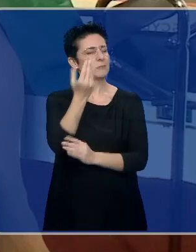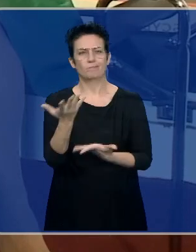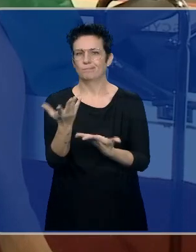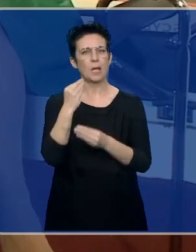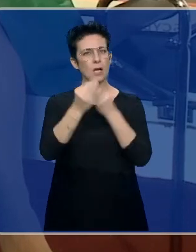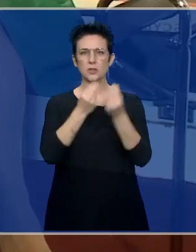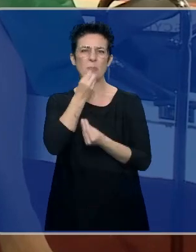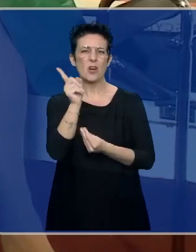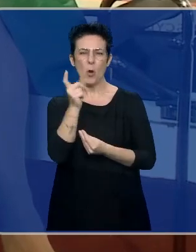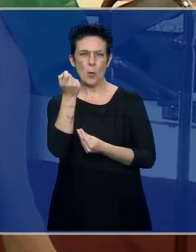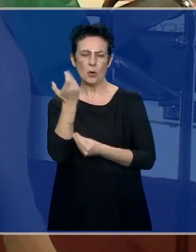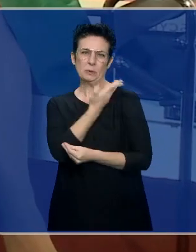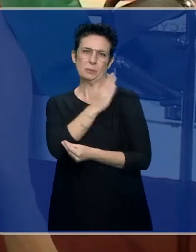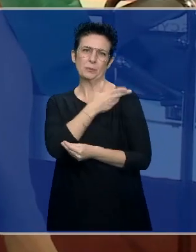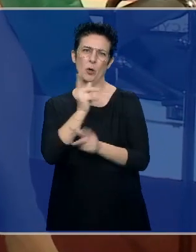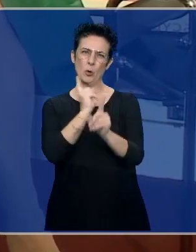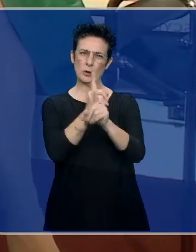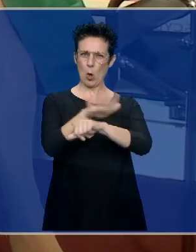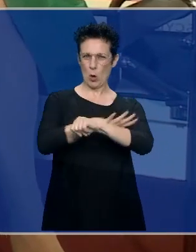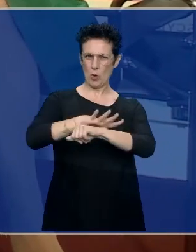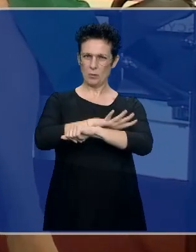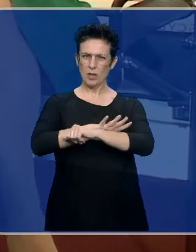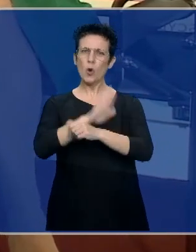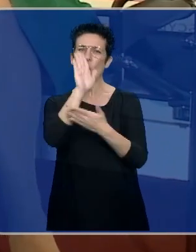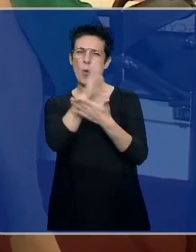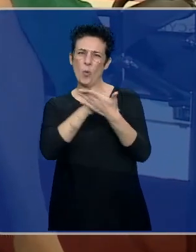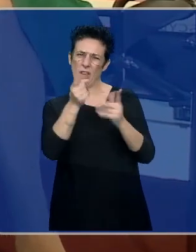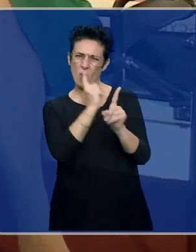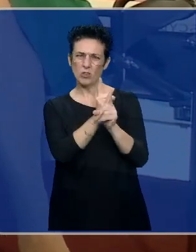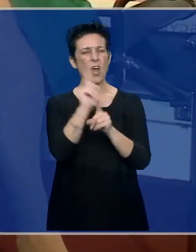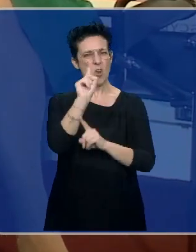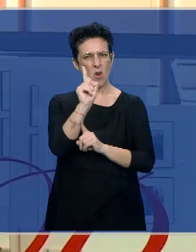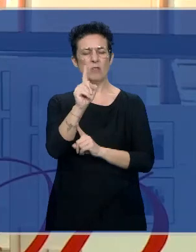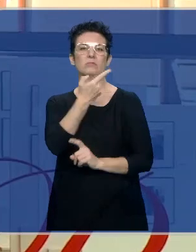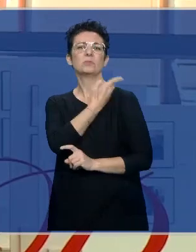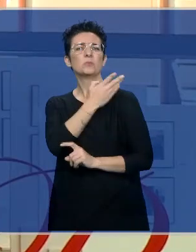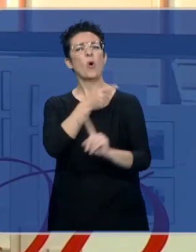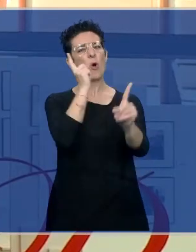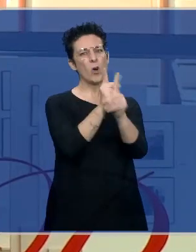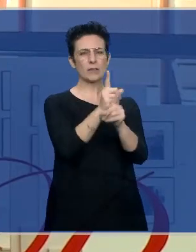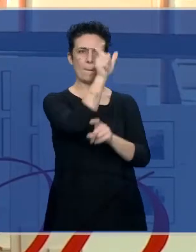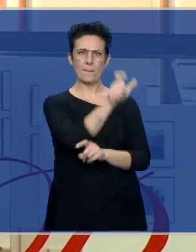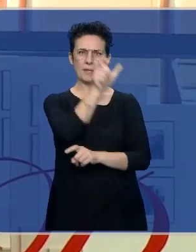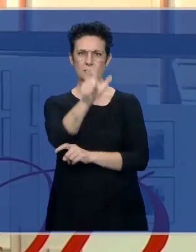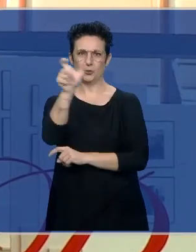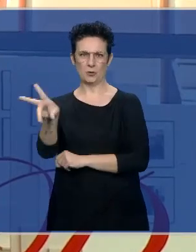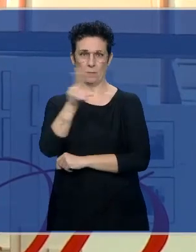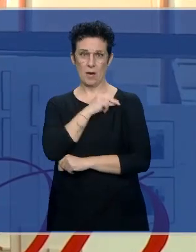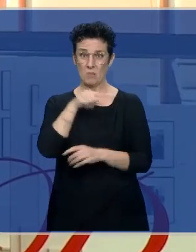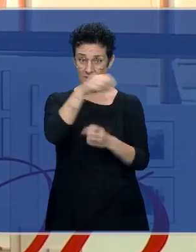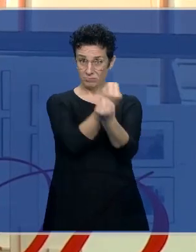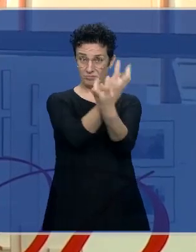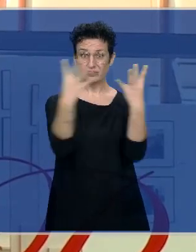desaire, no al gobierno de Castilla y León, no a la Junta, es un desaire a los premiados. Es decir, los premiados no tienen